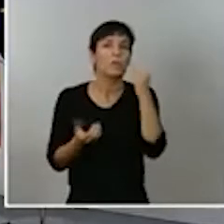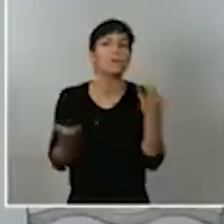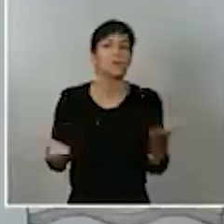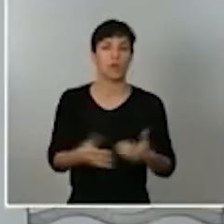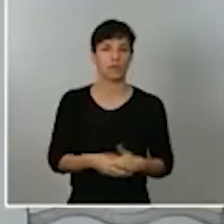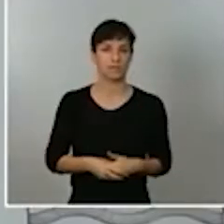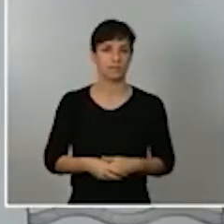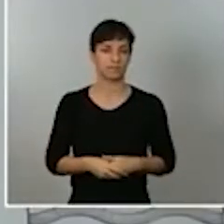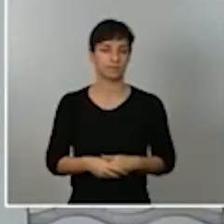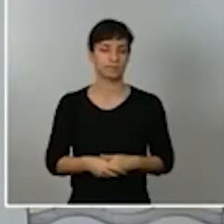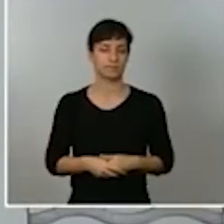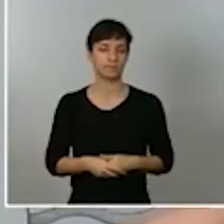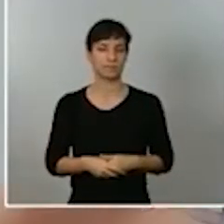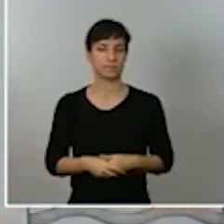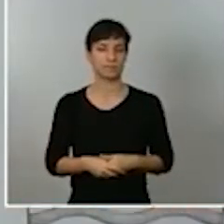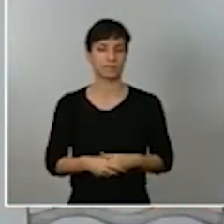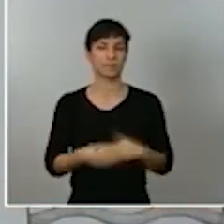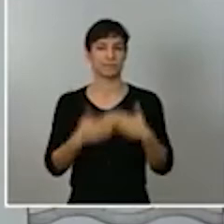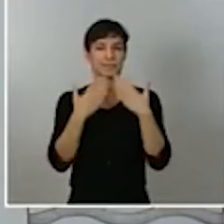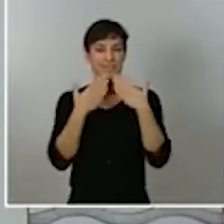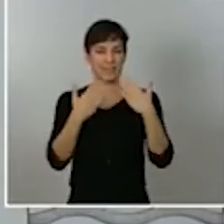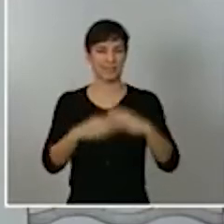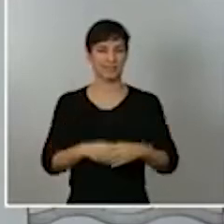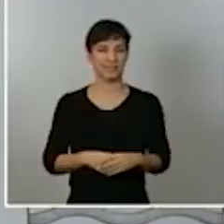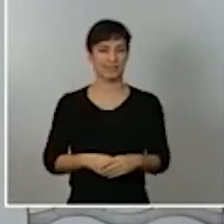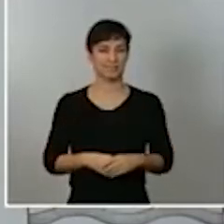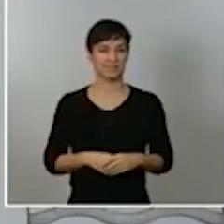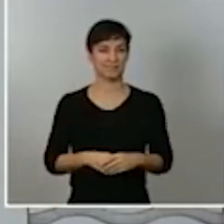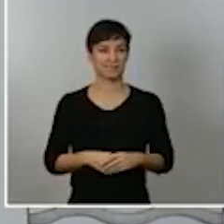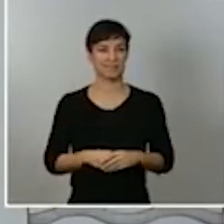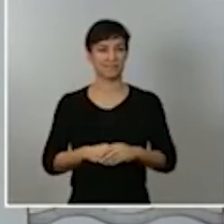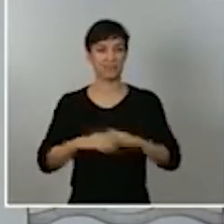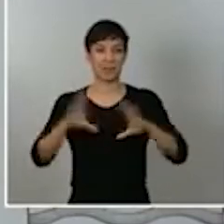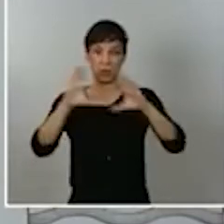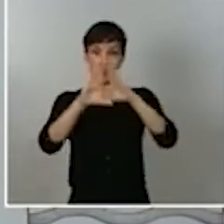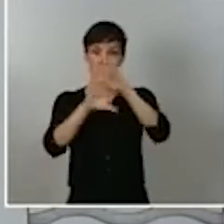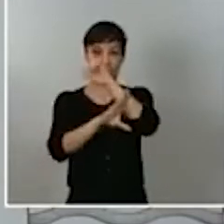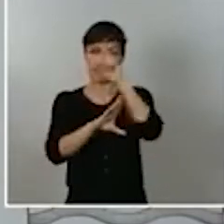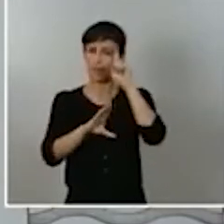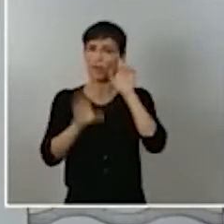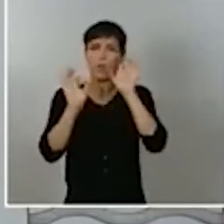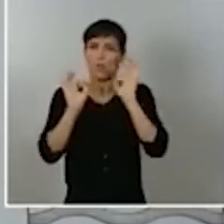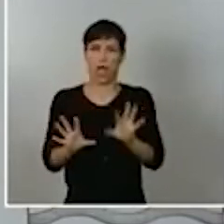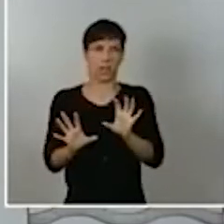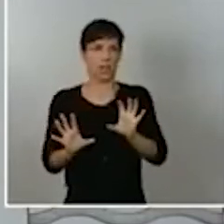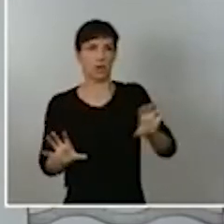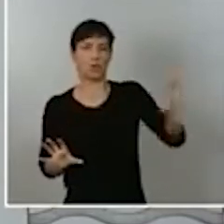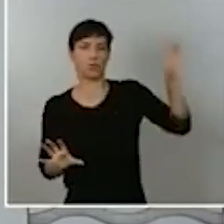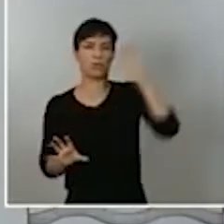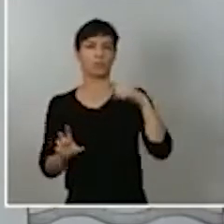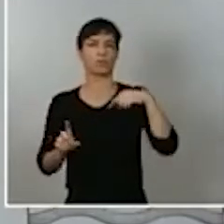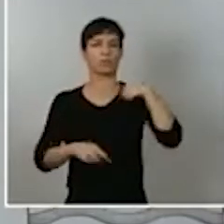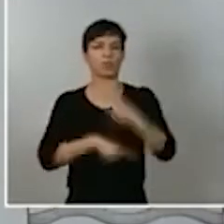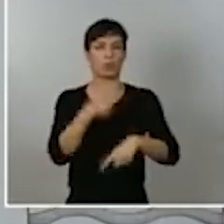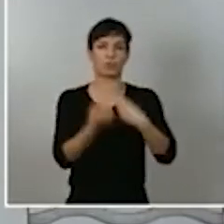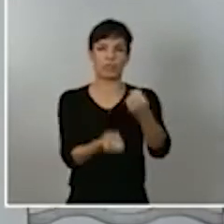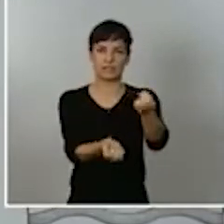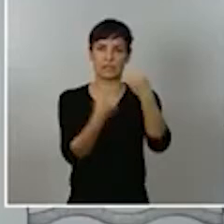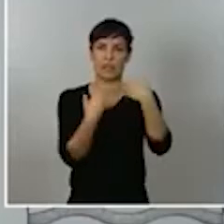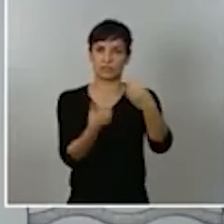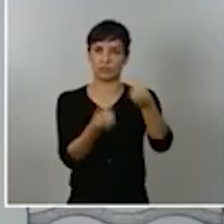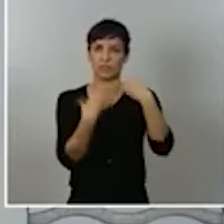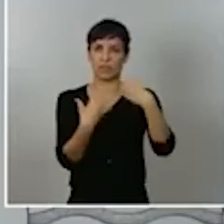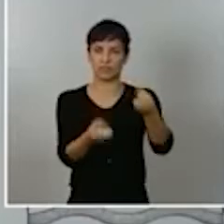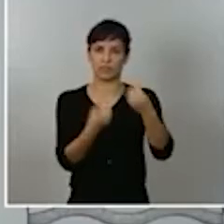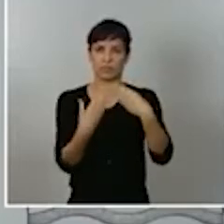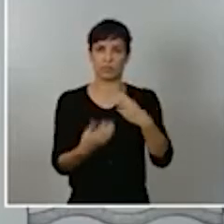Muchas gracias, Marcos. La Comunidad de Madrid ofrece, como todas las comunidades autónomas, cada día los datos por el procedimiento acordado